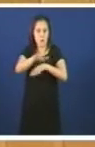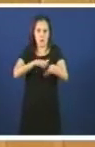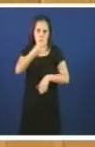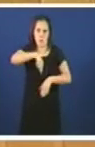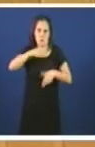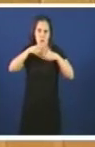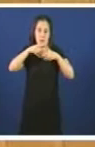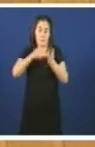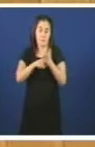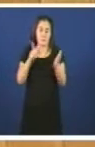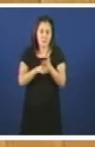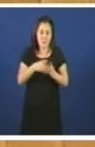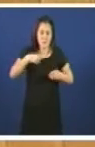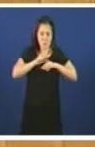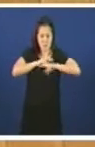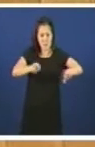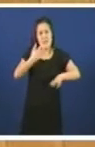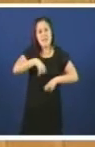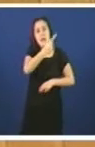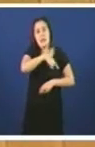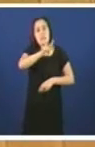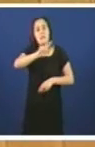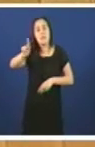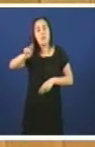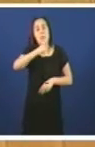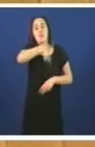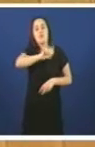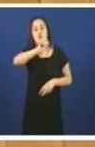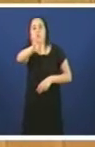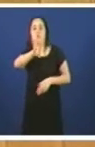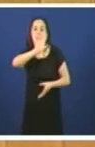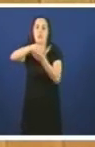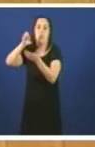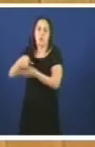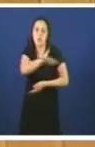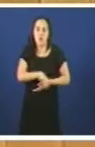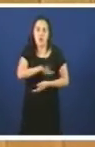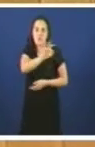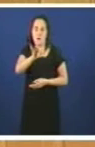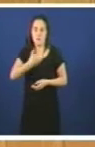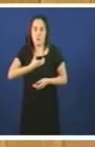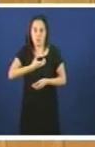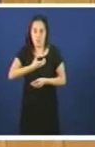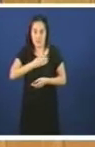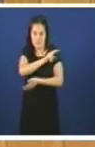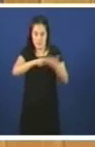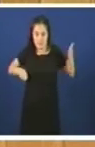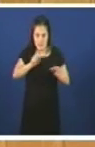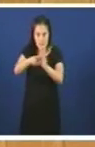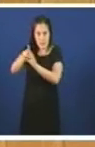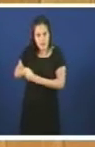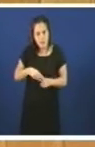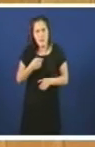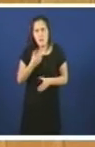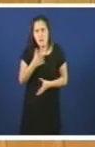Nesta iniciativa participan xa 114 entidades locais, provinciais e culturais de todo Galicia que entenden os beneficios que supón para